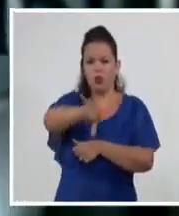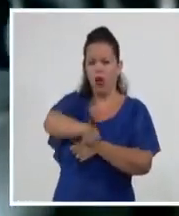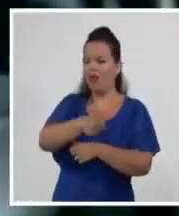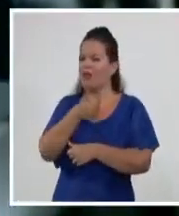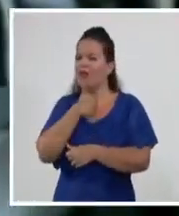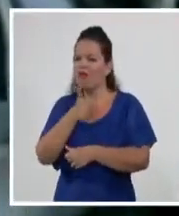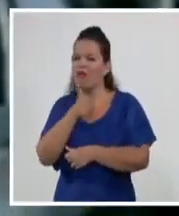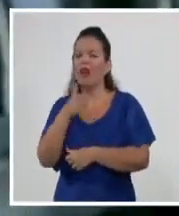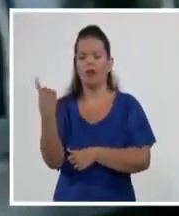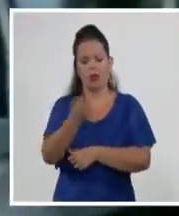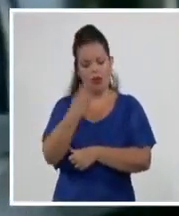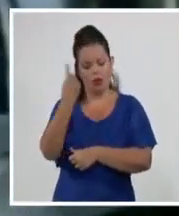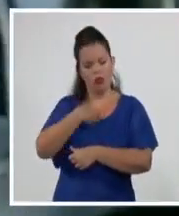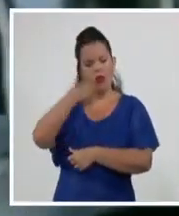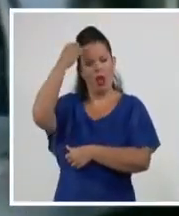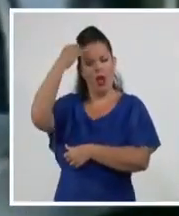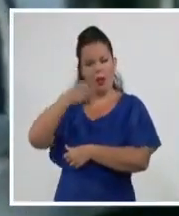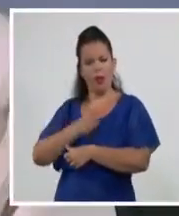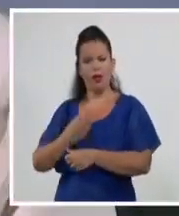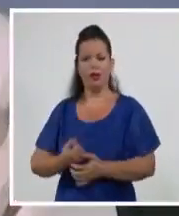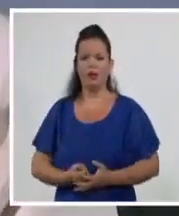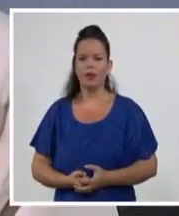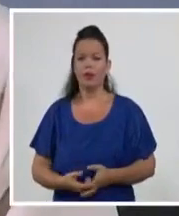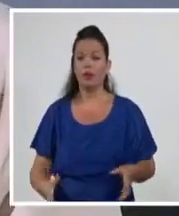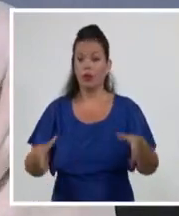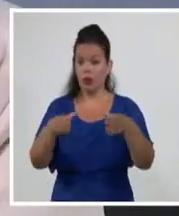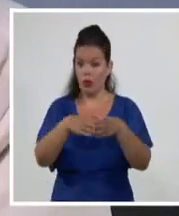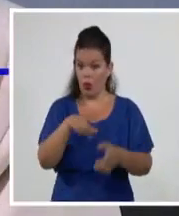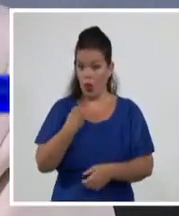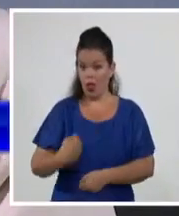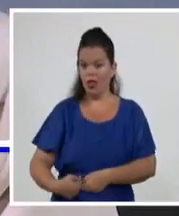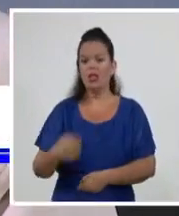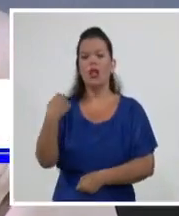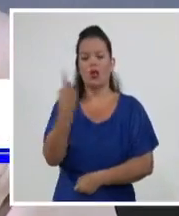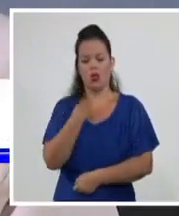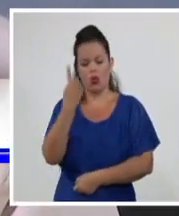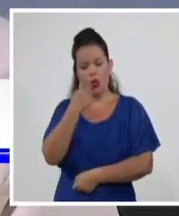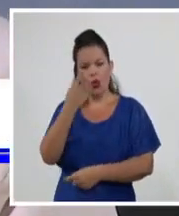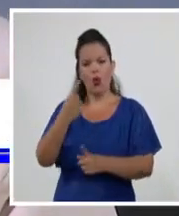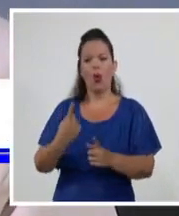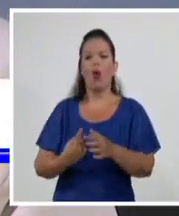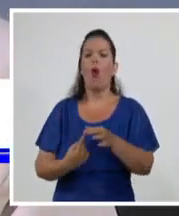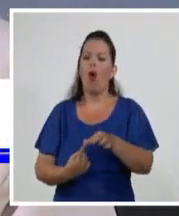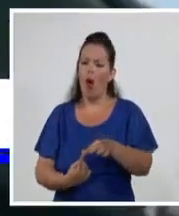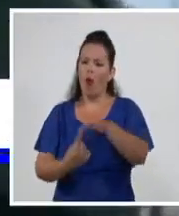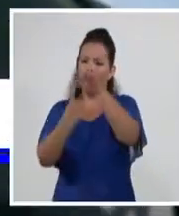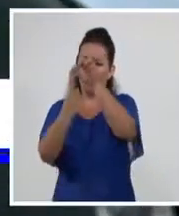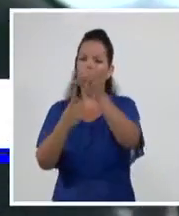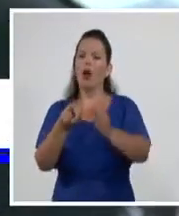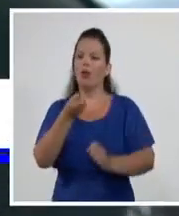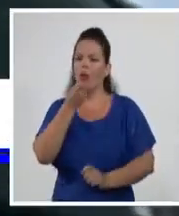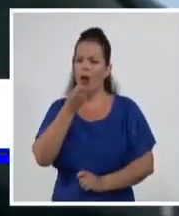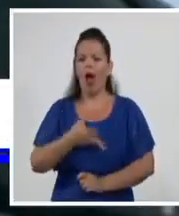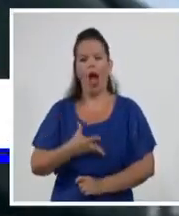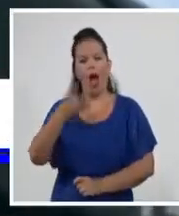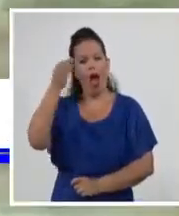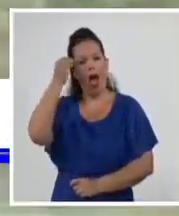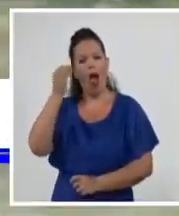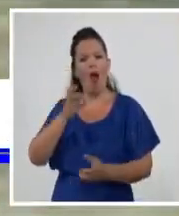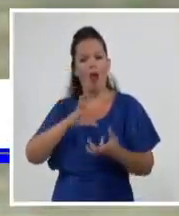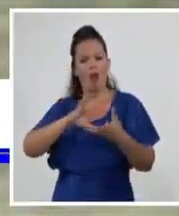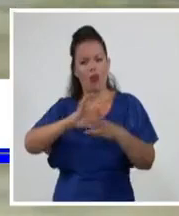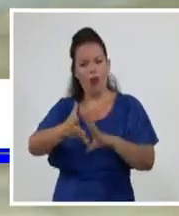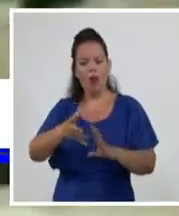El grupo China fue el grupo que tuvimos la oportunidad de desarrollar en cierta medida la técnica de nuestro país.